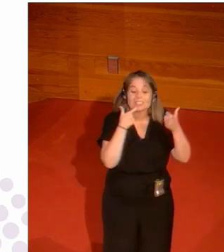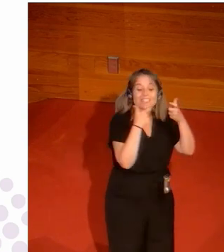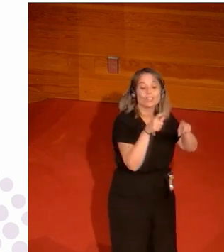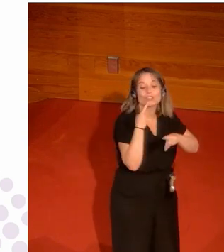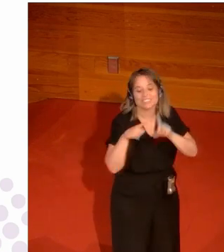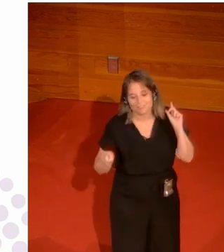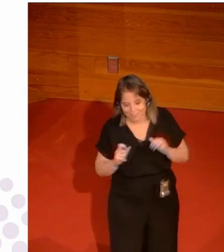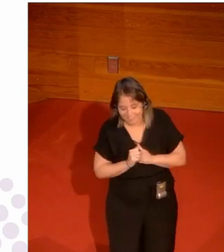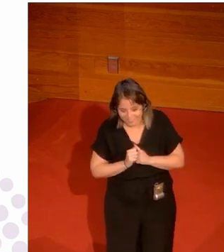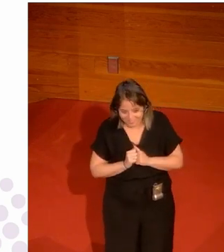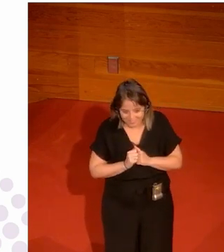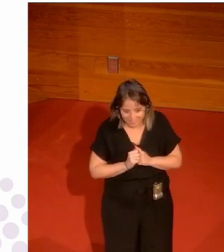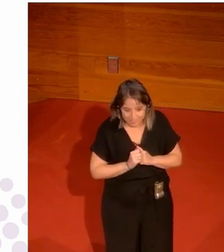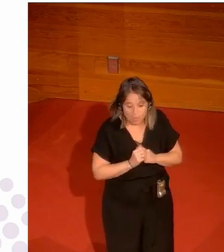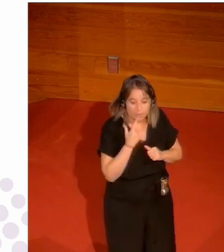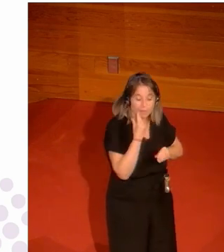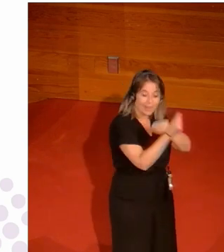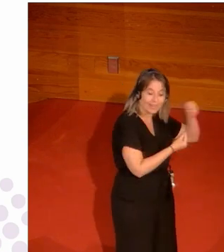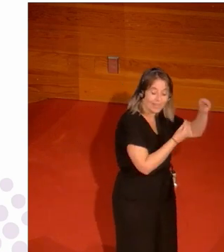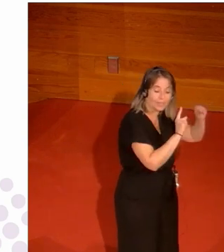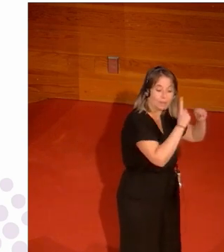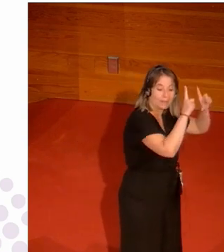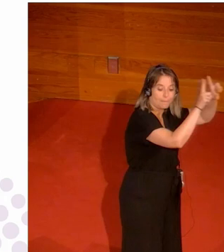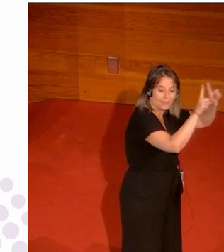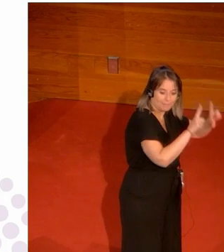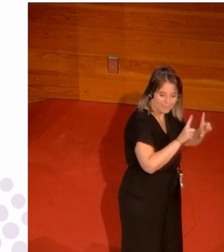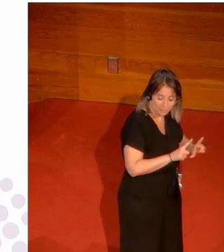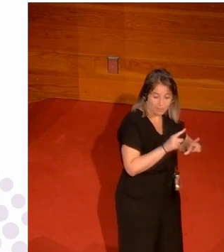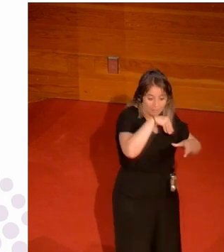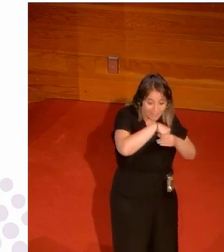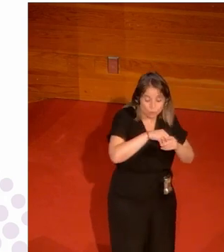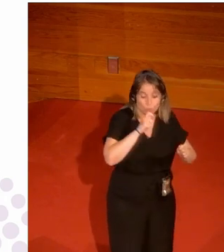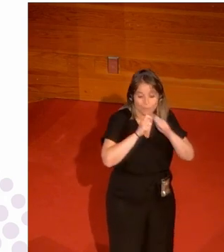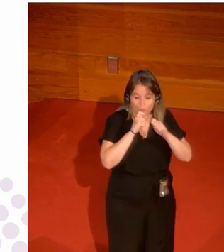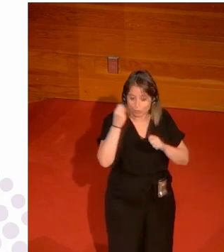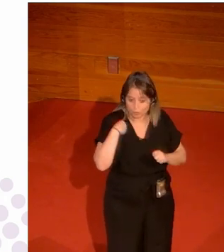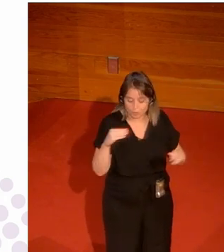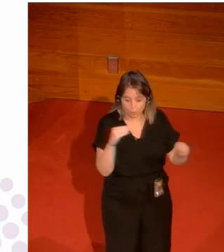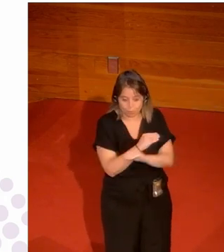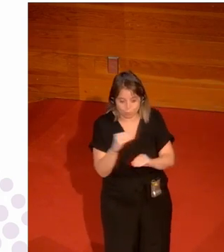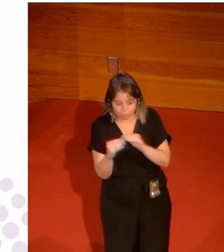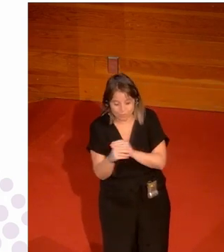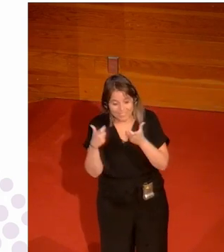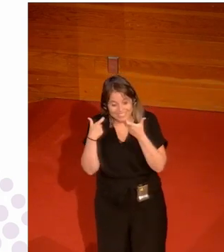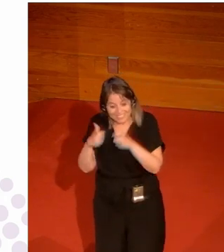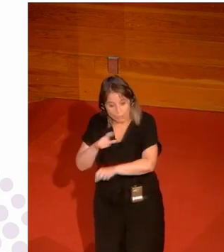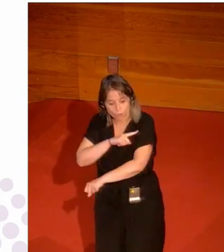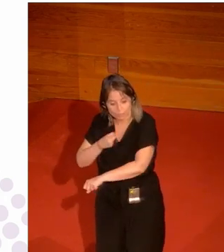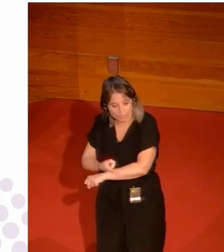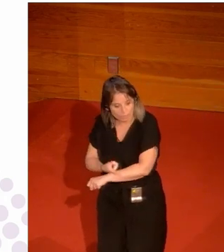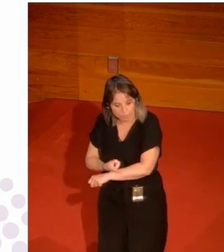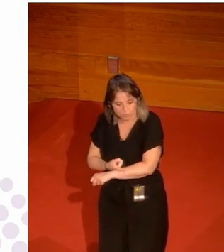claro eso no hace lo de deportes de manera que tú y te la incongruencia en el mismo periódico en la sección de deportes están tratando